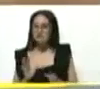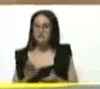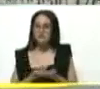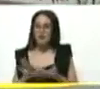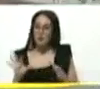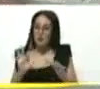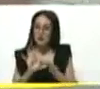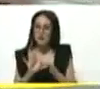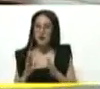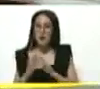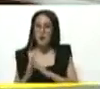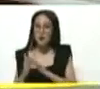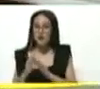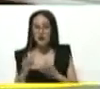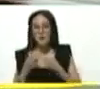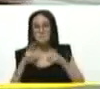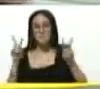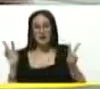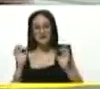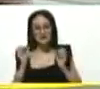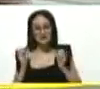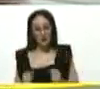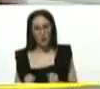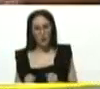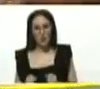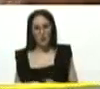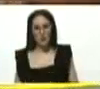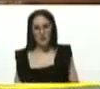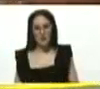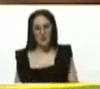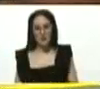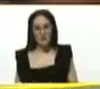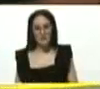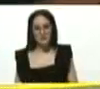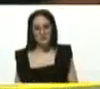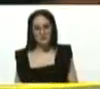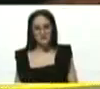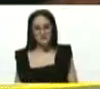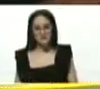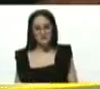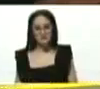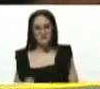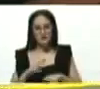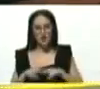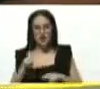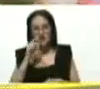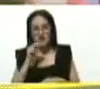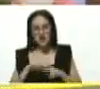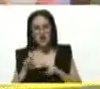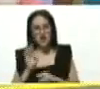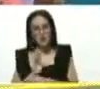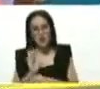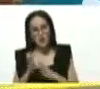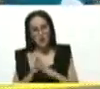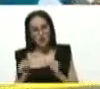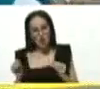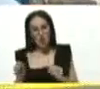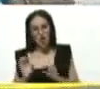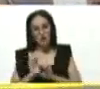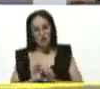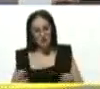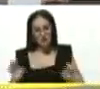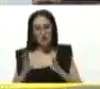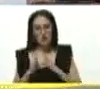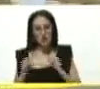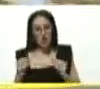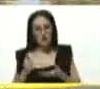Para que la comunidad esté en paz, segura. Para que los niños y niñas los cuidemos entre todos. Los eduquemos entre todos.